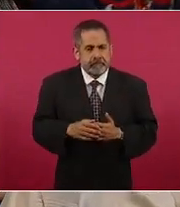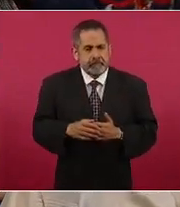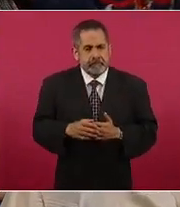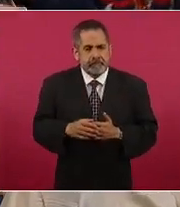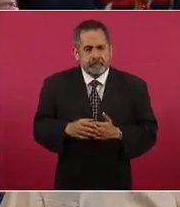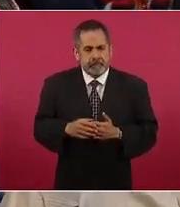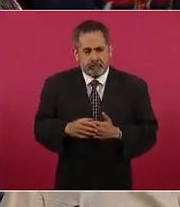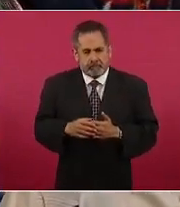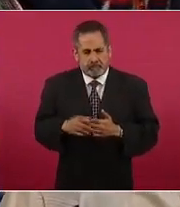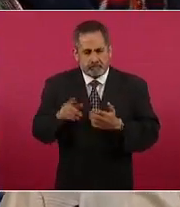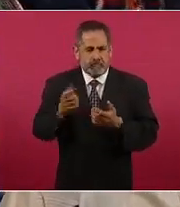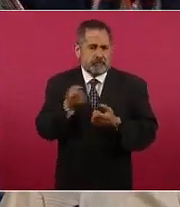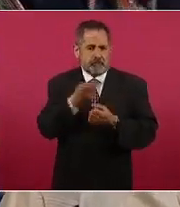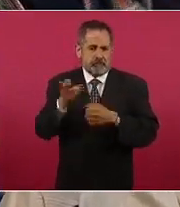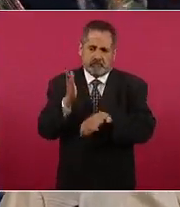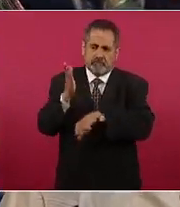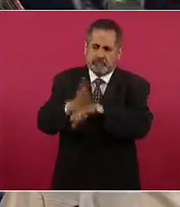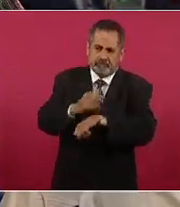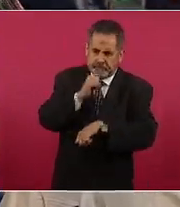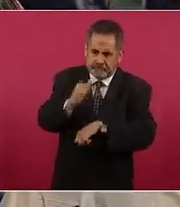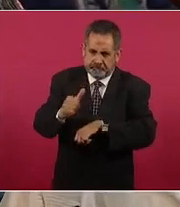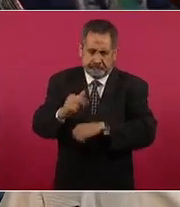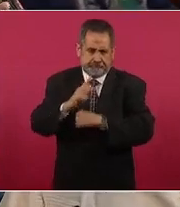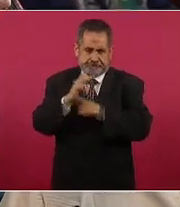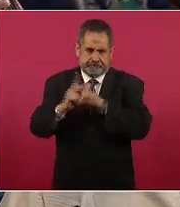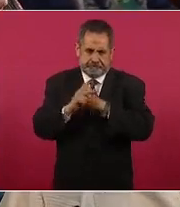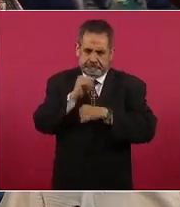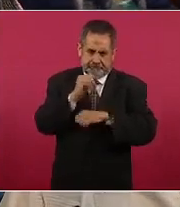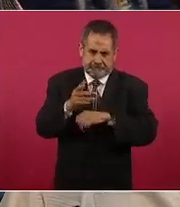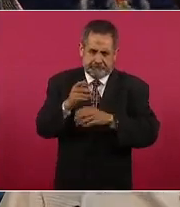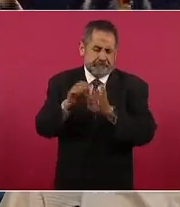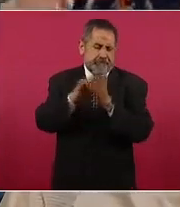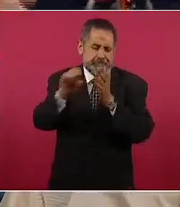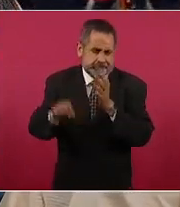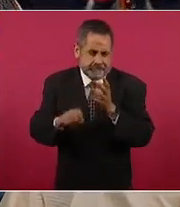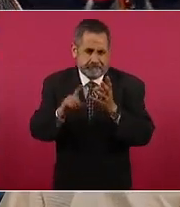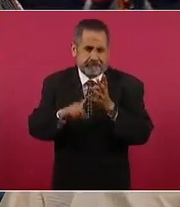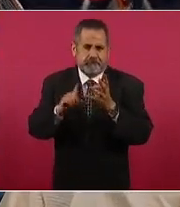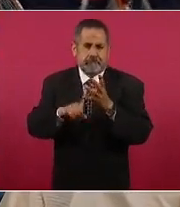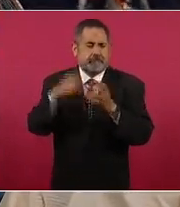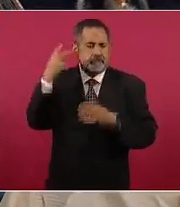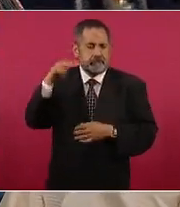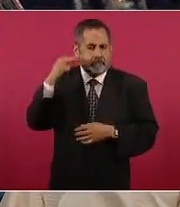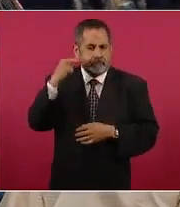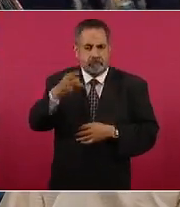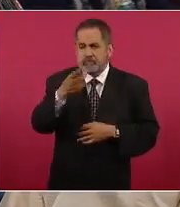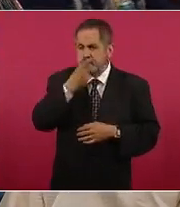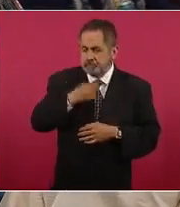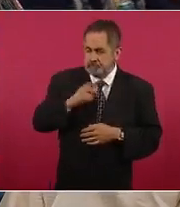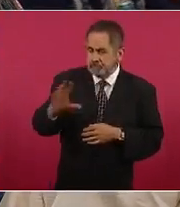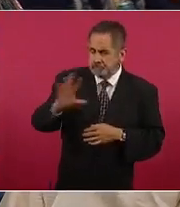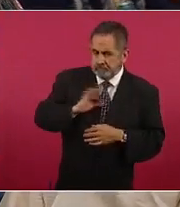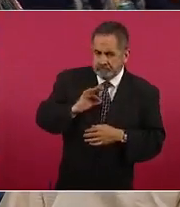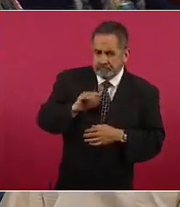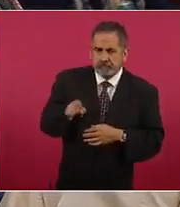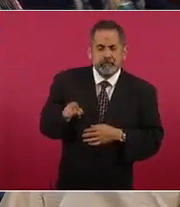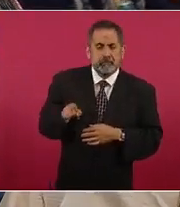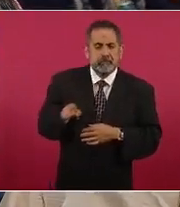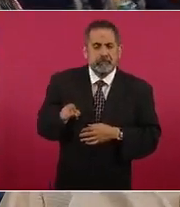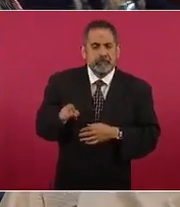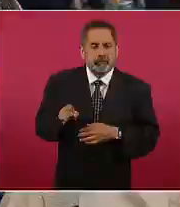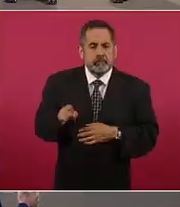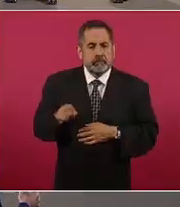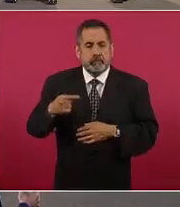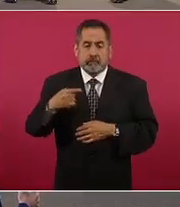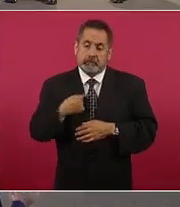de impunidad en el país le pongo también otro periodista veracruzano me dijo si yo